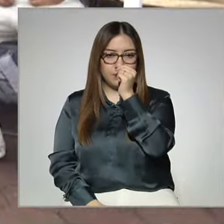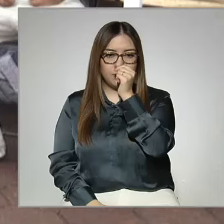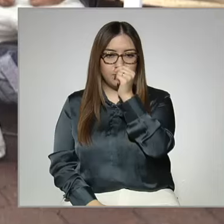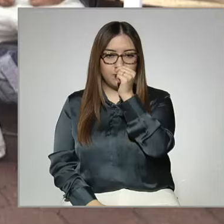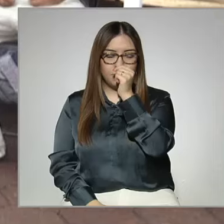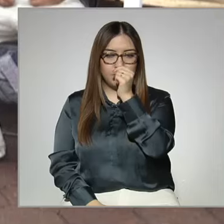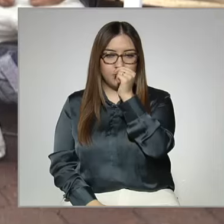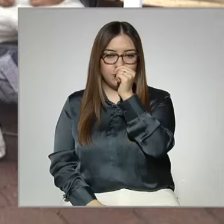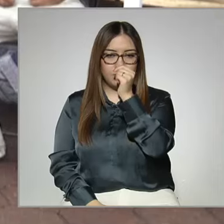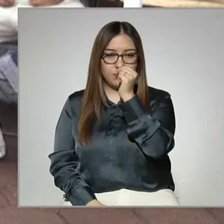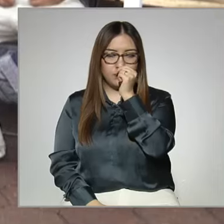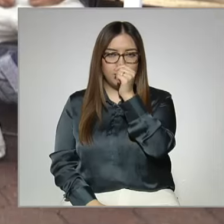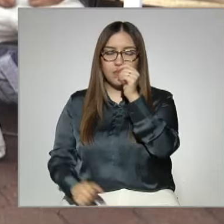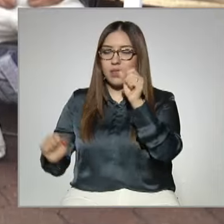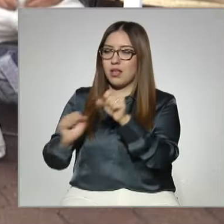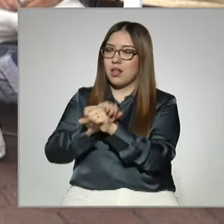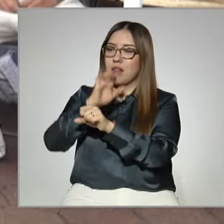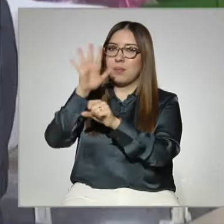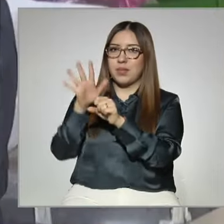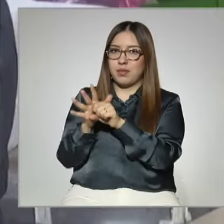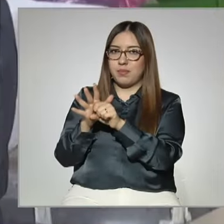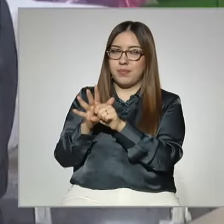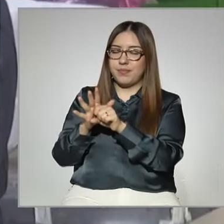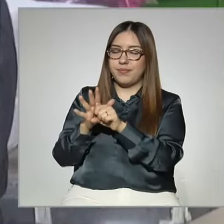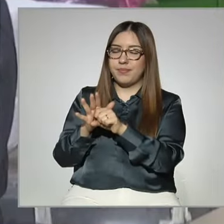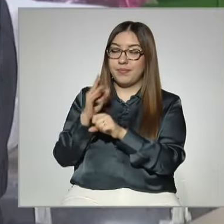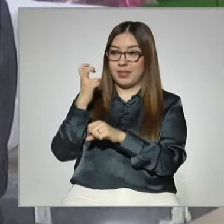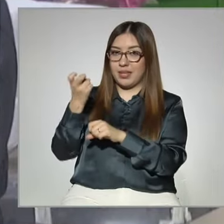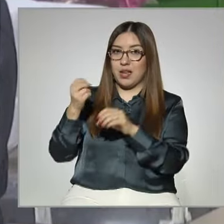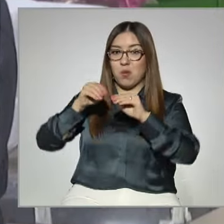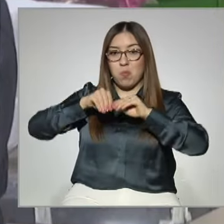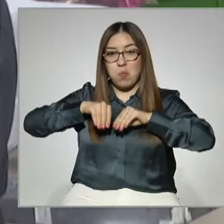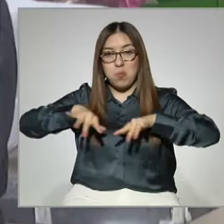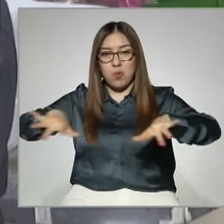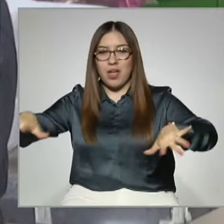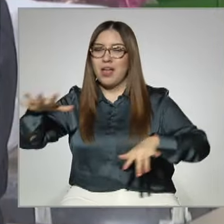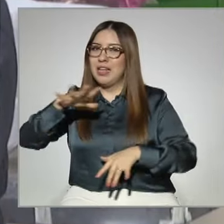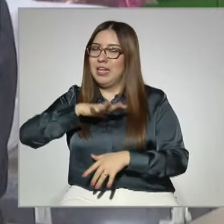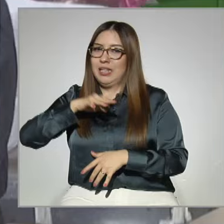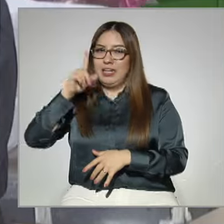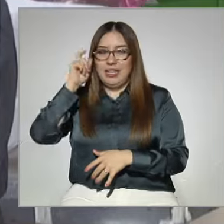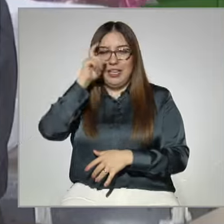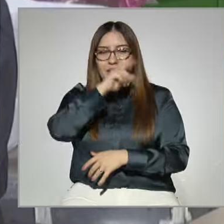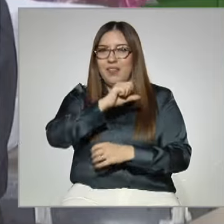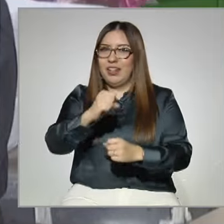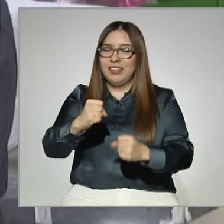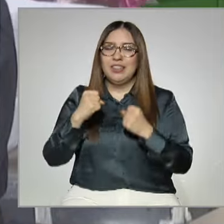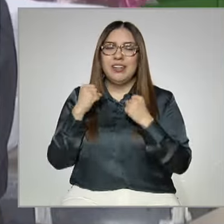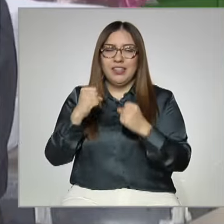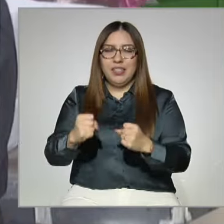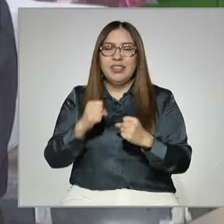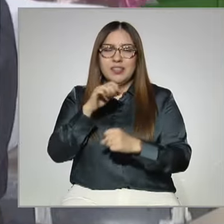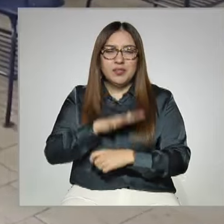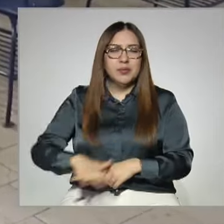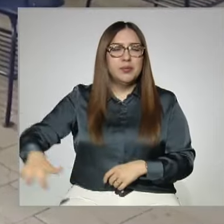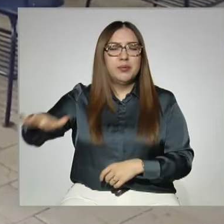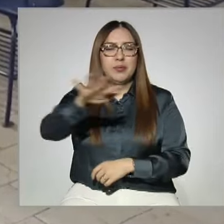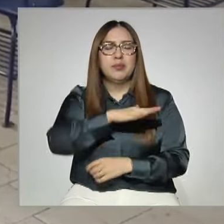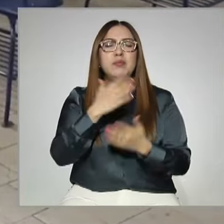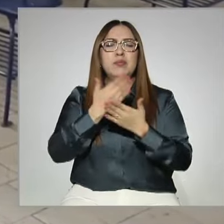La pandemia por COVID-19 ha dejado una huella en la historia reciente y surge la pregunta,